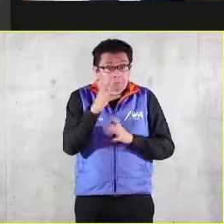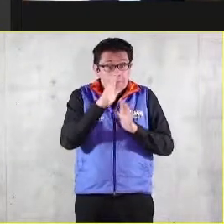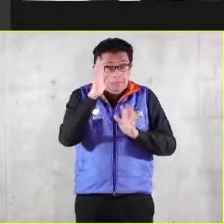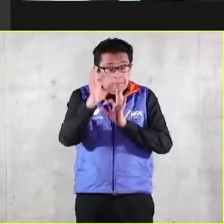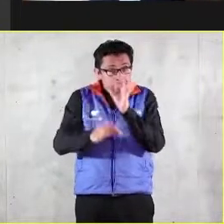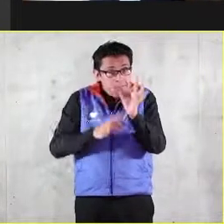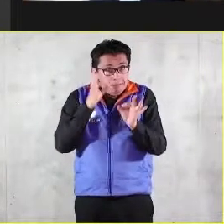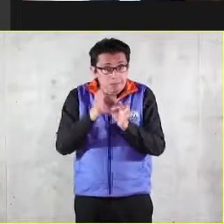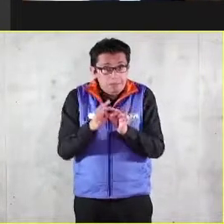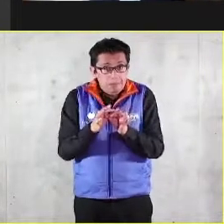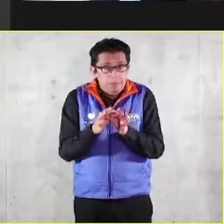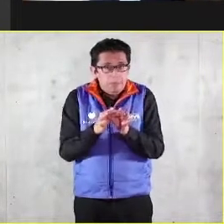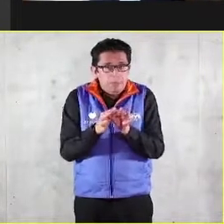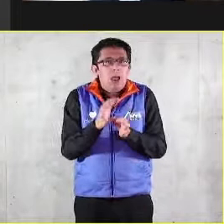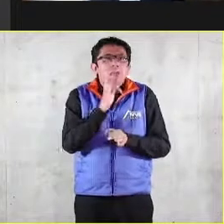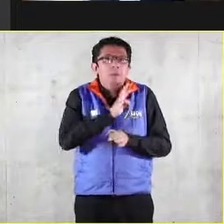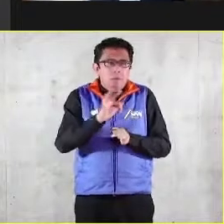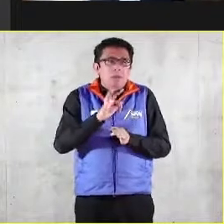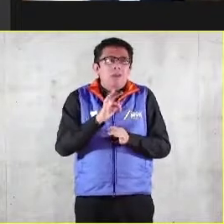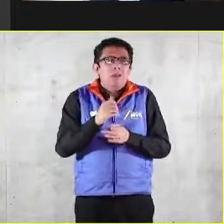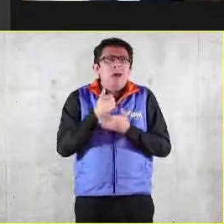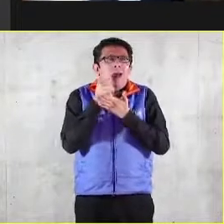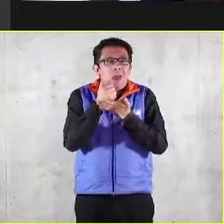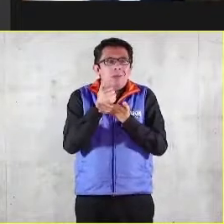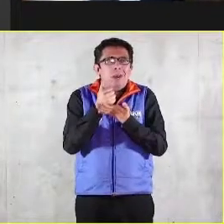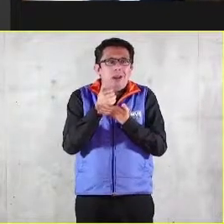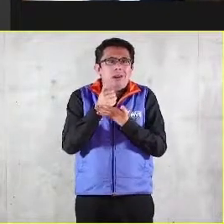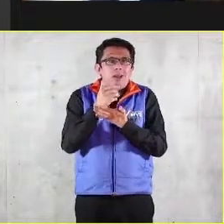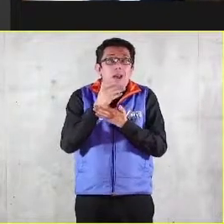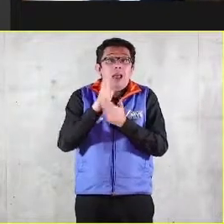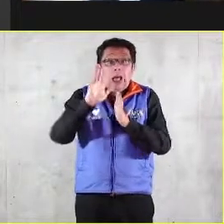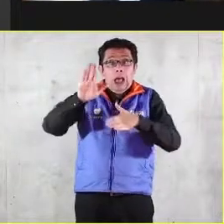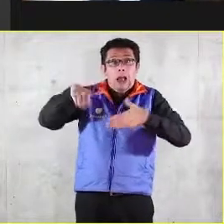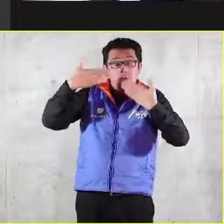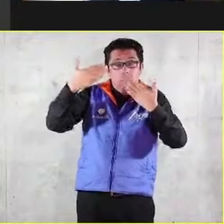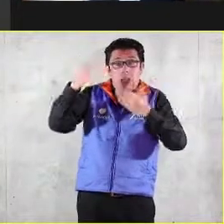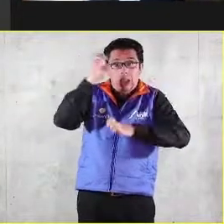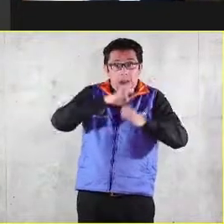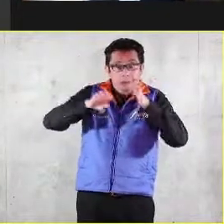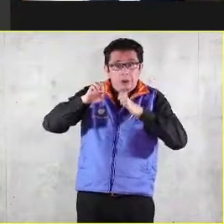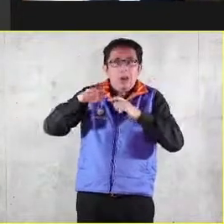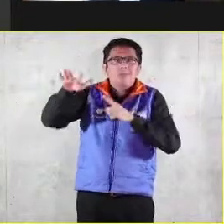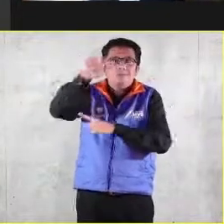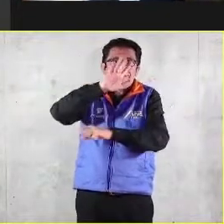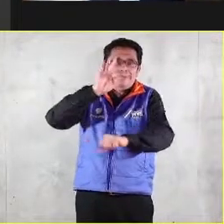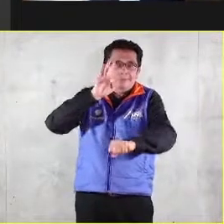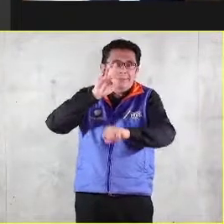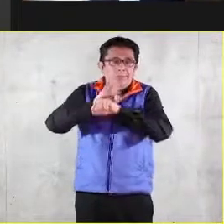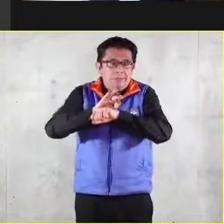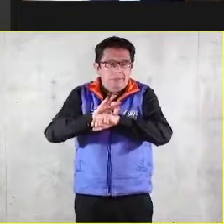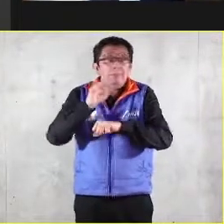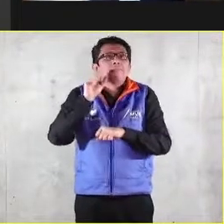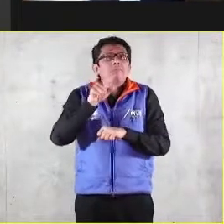contribuir al bien común fuera de la empresa y nos acercaremos poco a poco a ese propósito que hemos